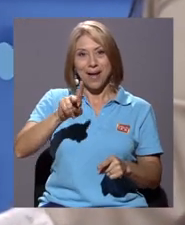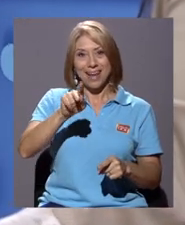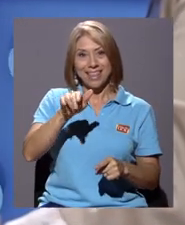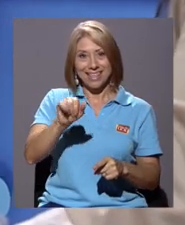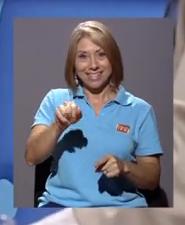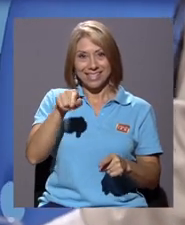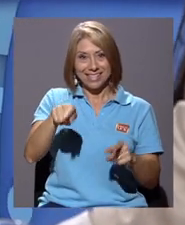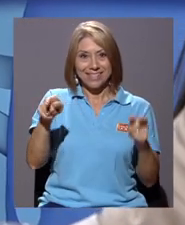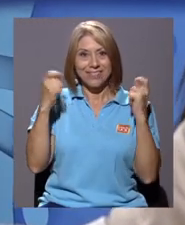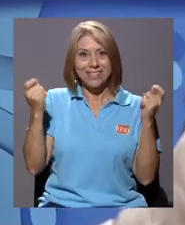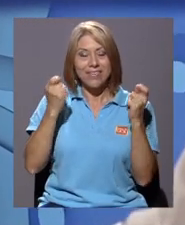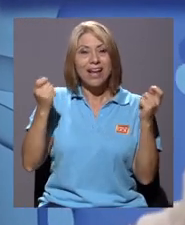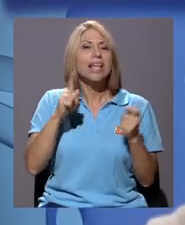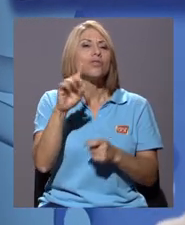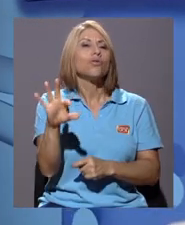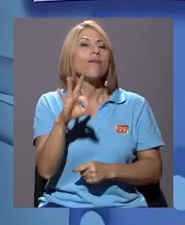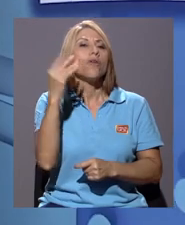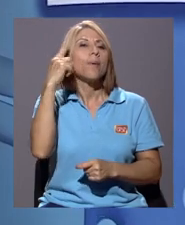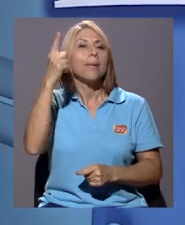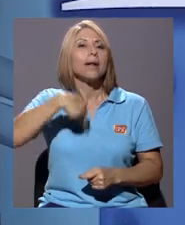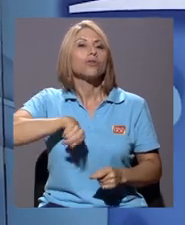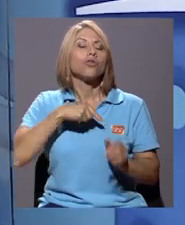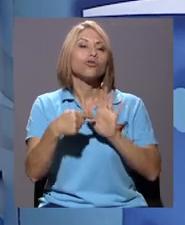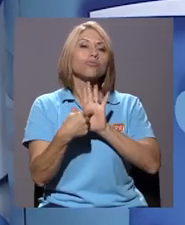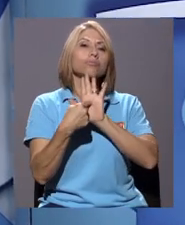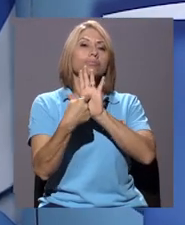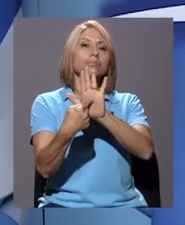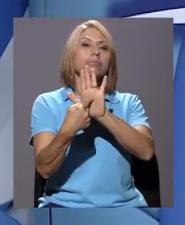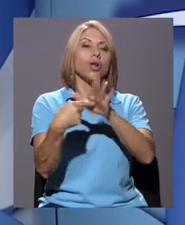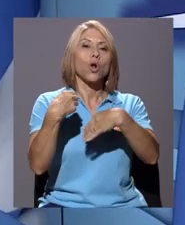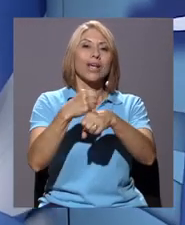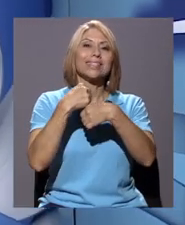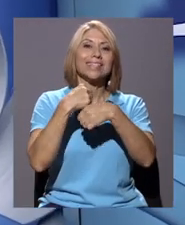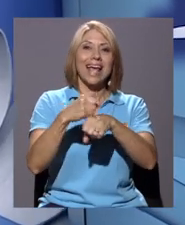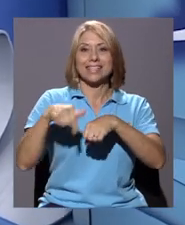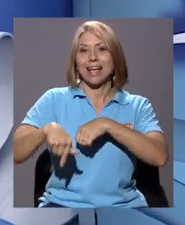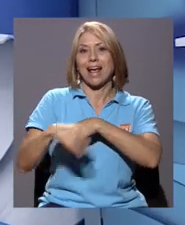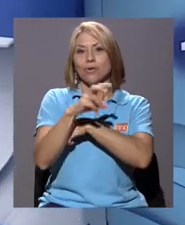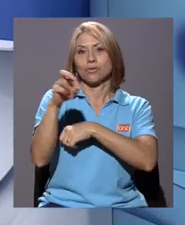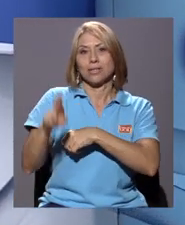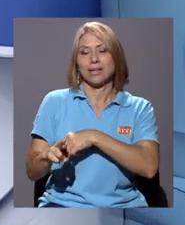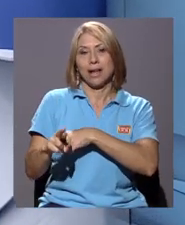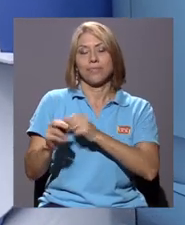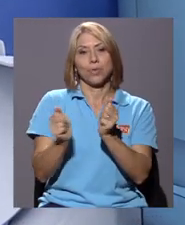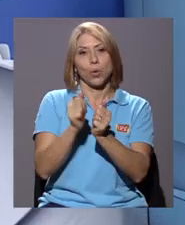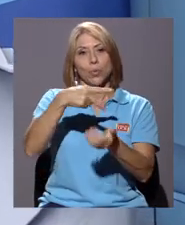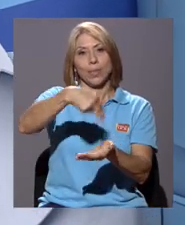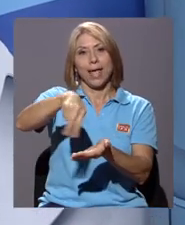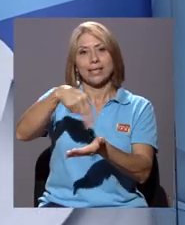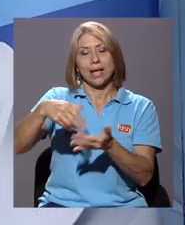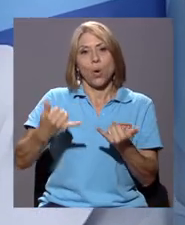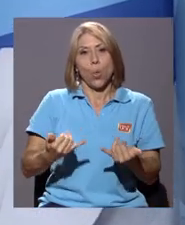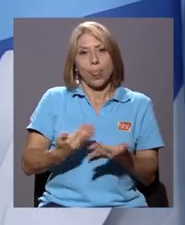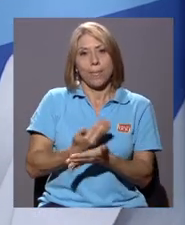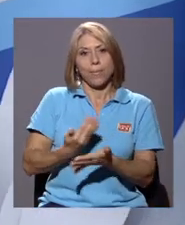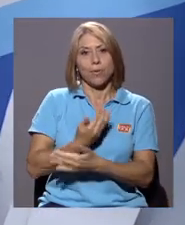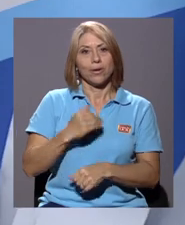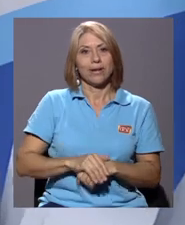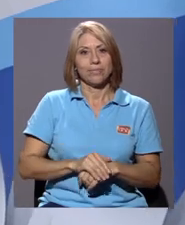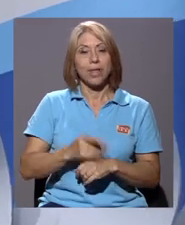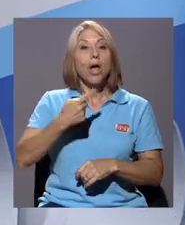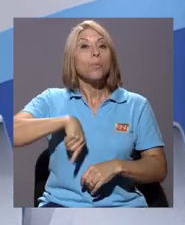hacer una muestra de lo que se hace en el país en danza contemporánea. Entonces, lo que hemos hecho es abrir una